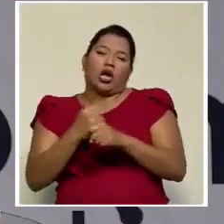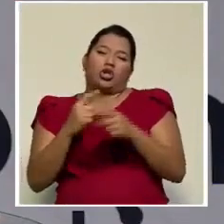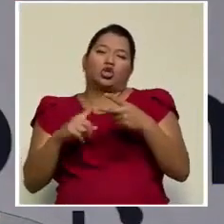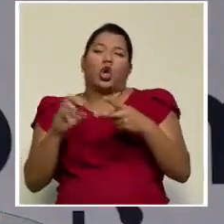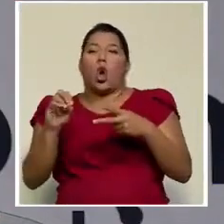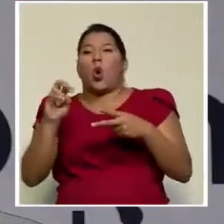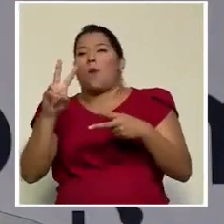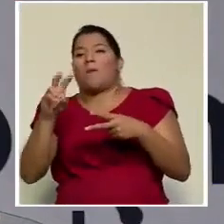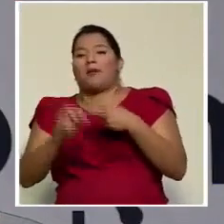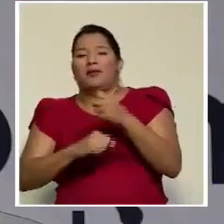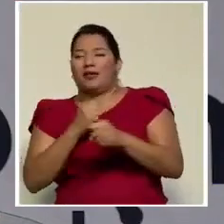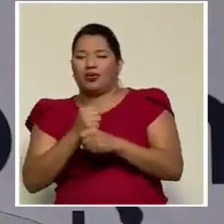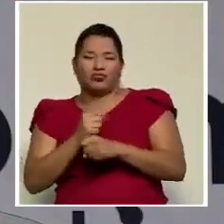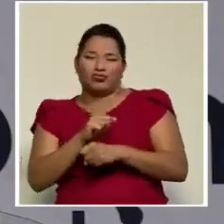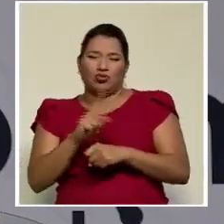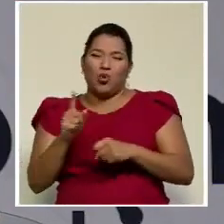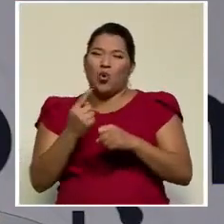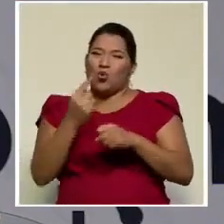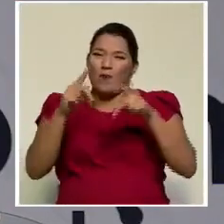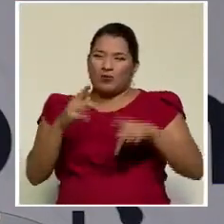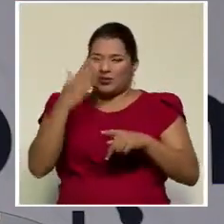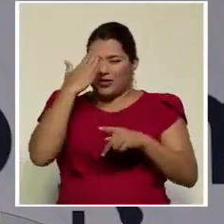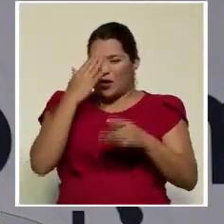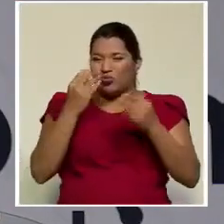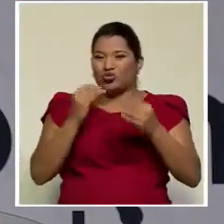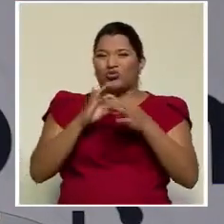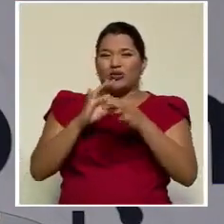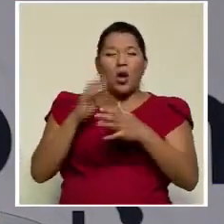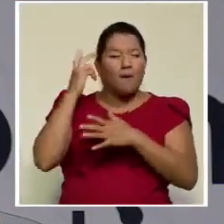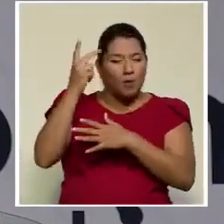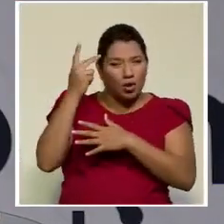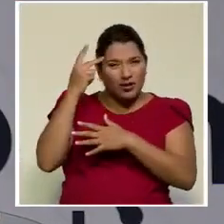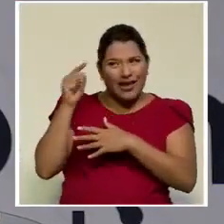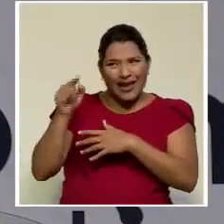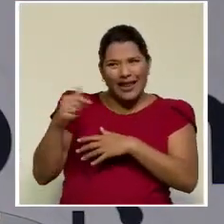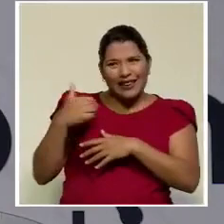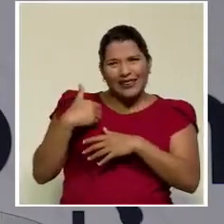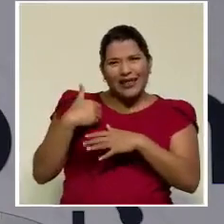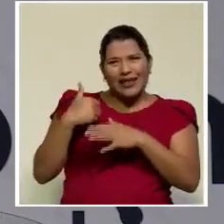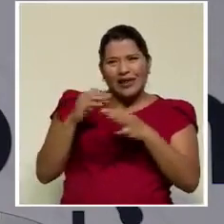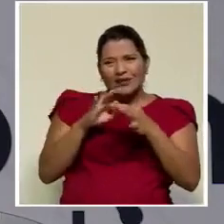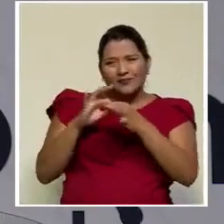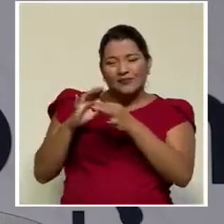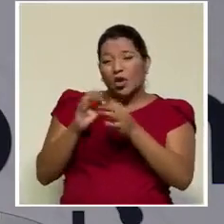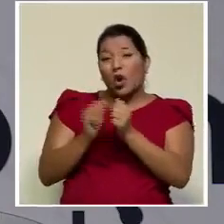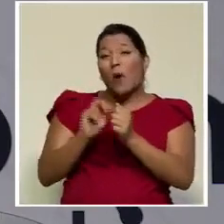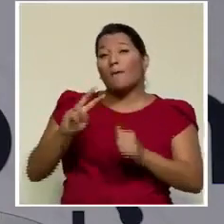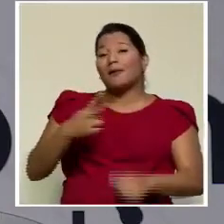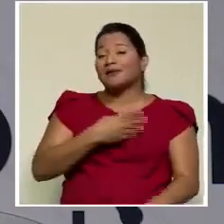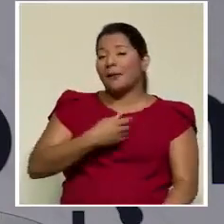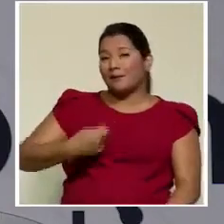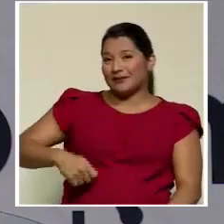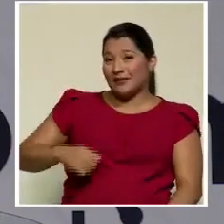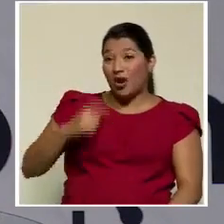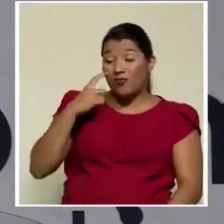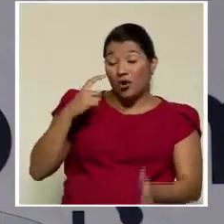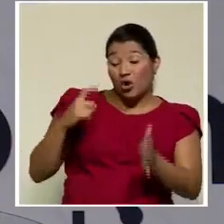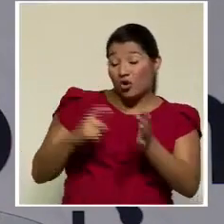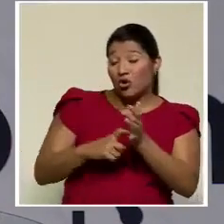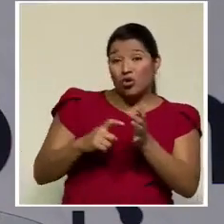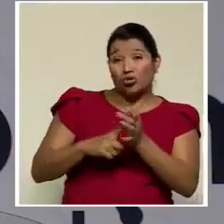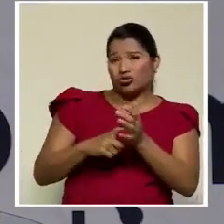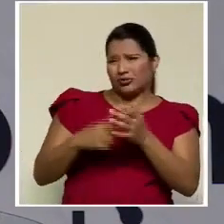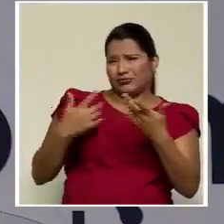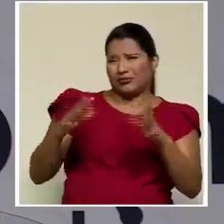que se ha curtido en la política y alguien que tiene cercanía con su vicepresidenta, a quien reconoce conocerla